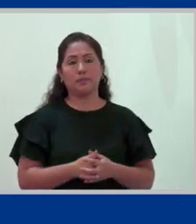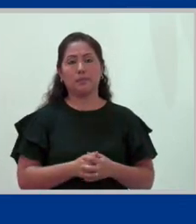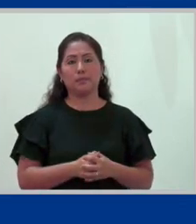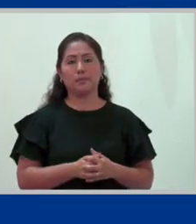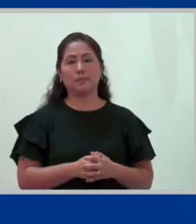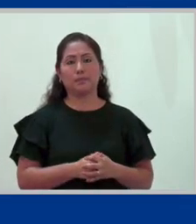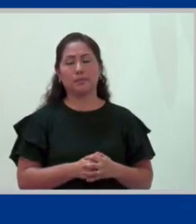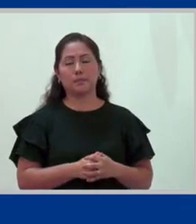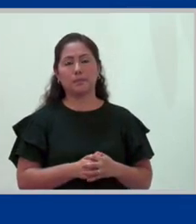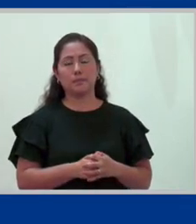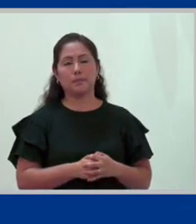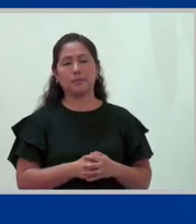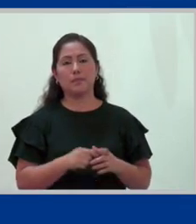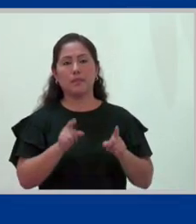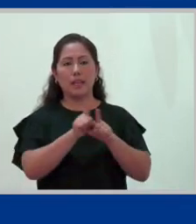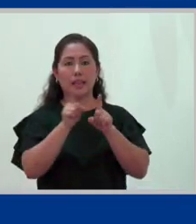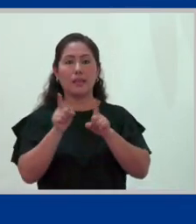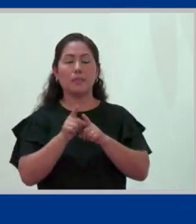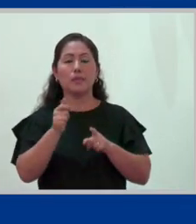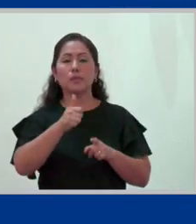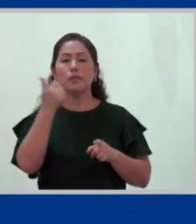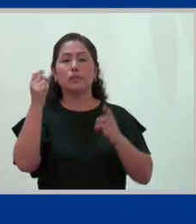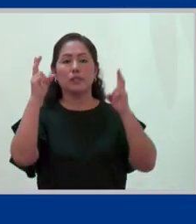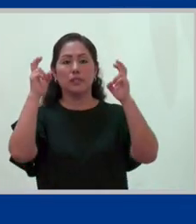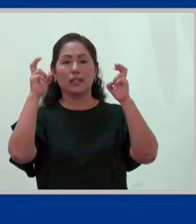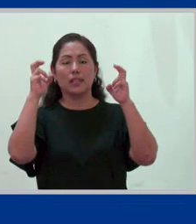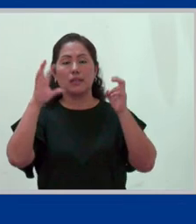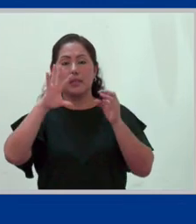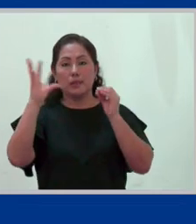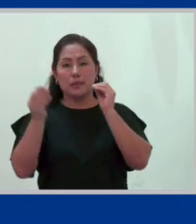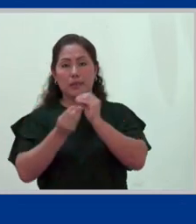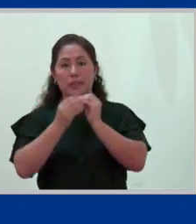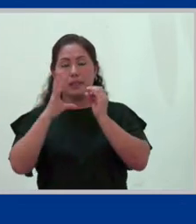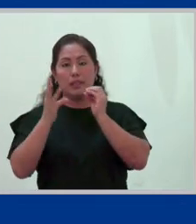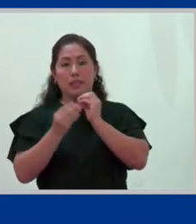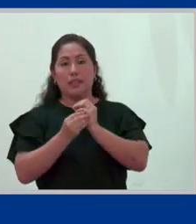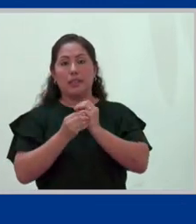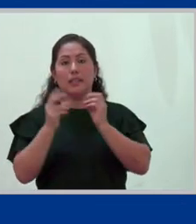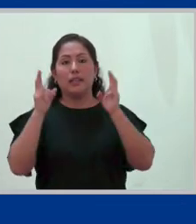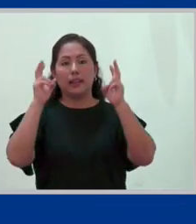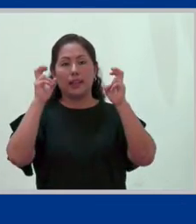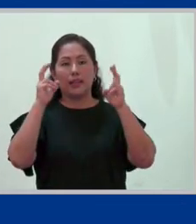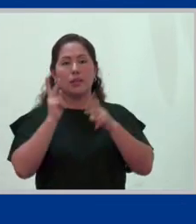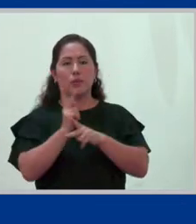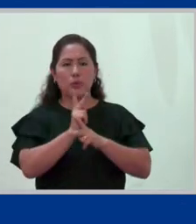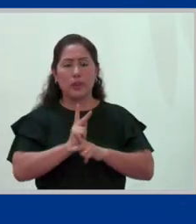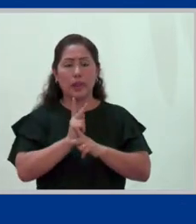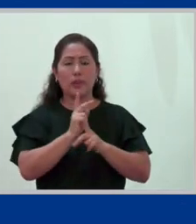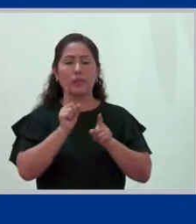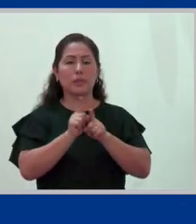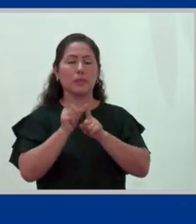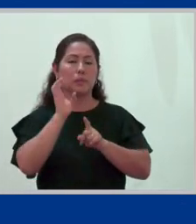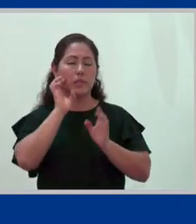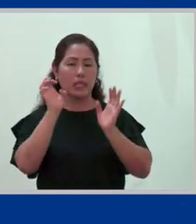Además, otros temas que abordar en esta temática adicional al tema de los cuidados, por ejemplo,